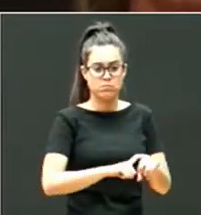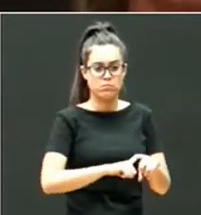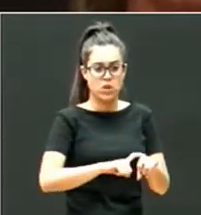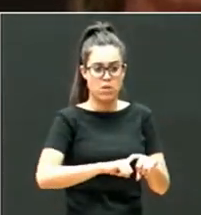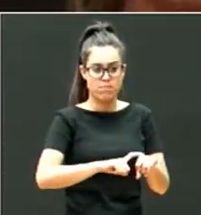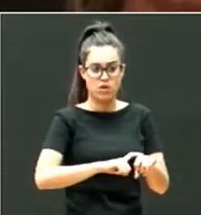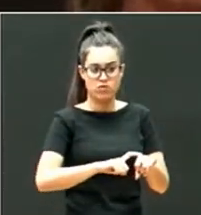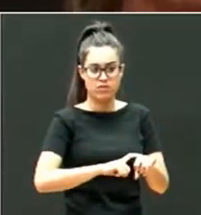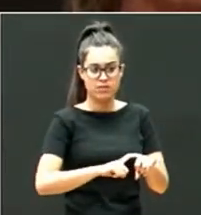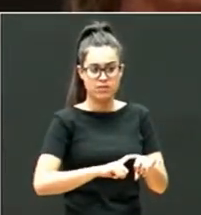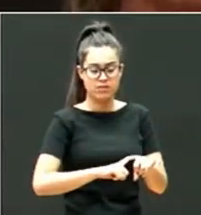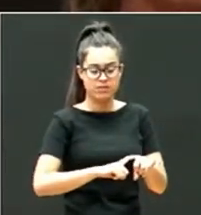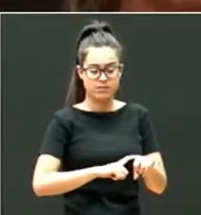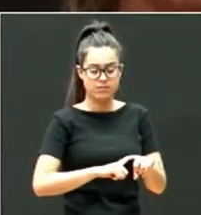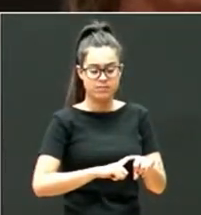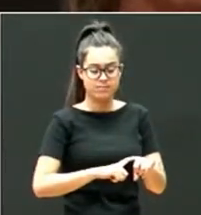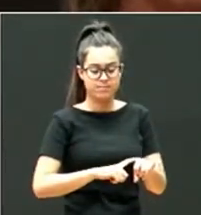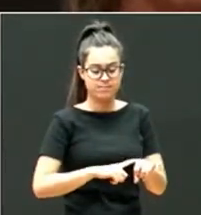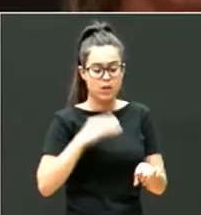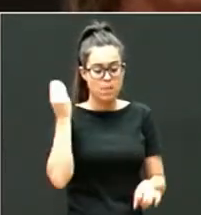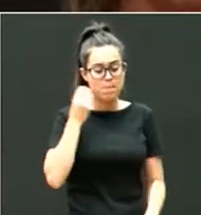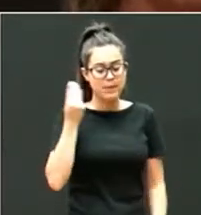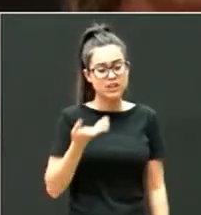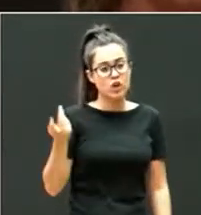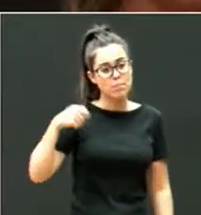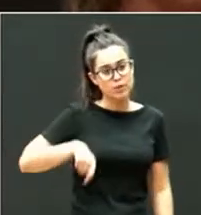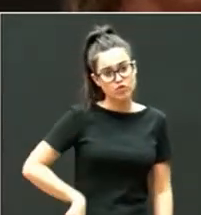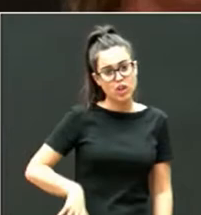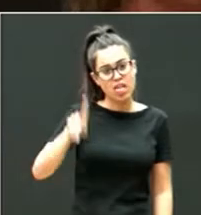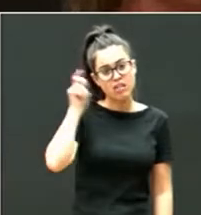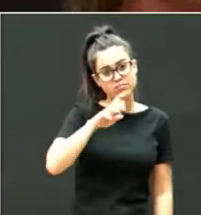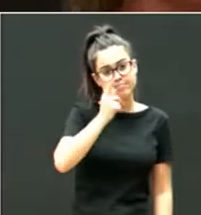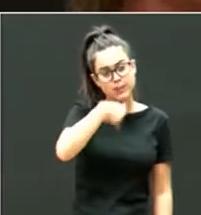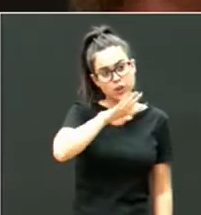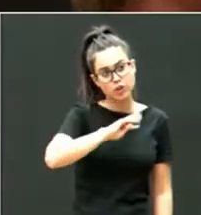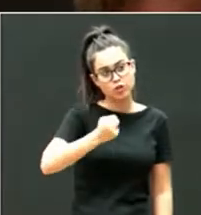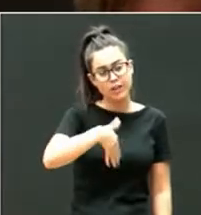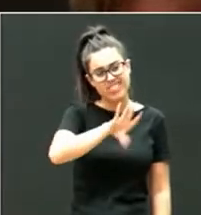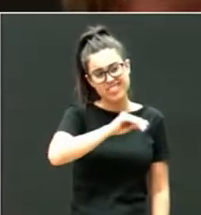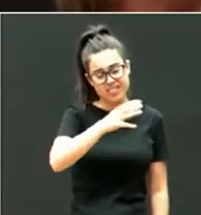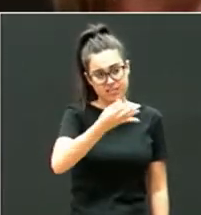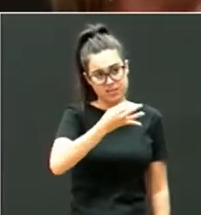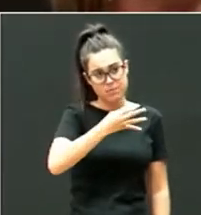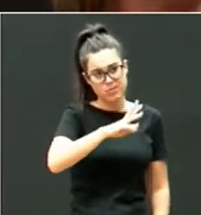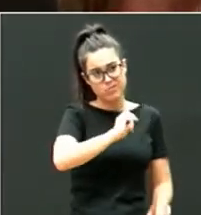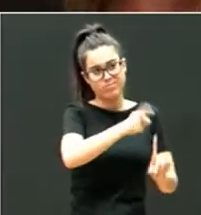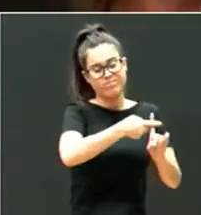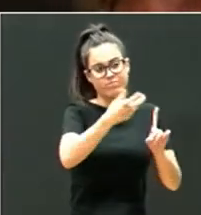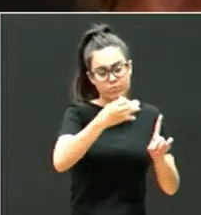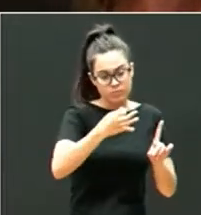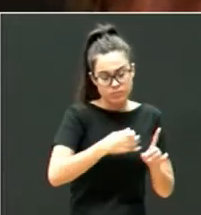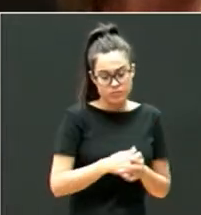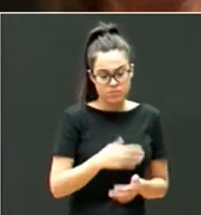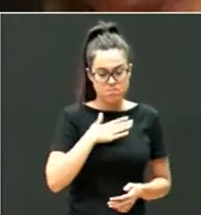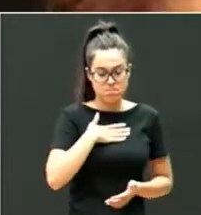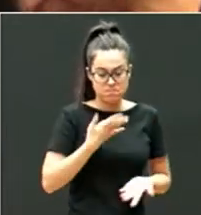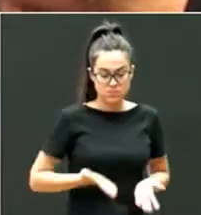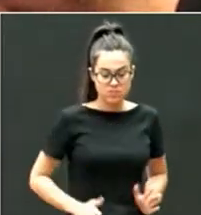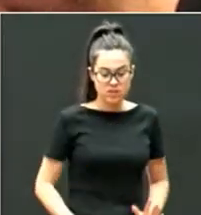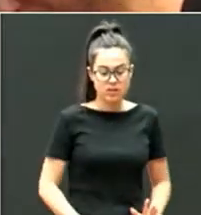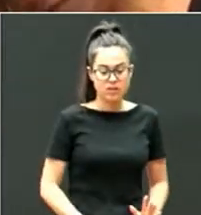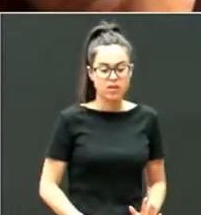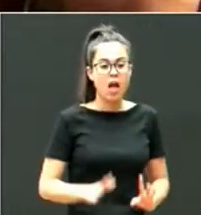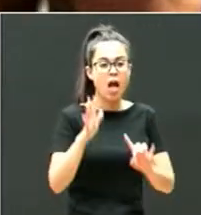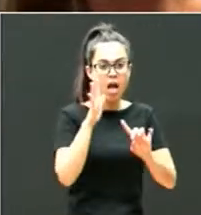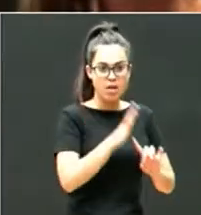yo creo que por lo menos los profesionales de la educación tenemos que ser capaces de ver. Y es que mis hijos han sufrido un